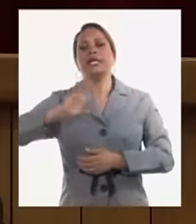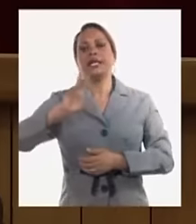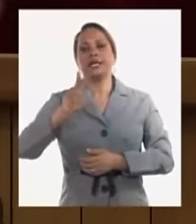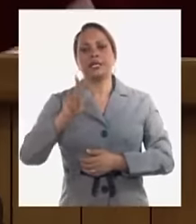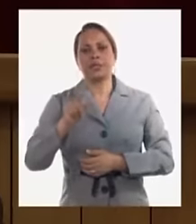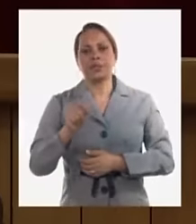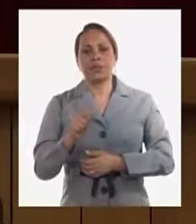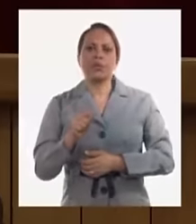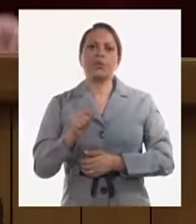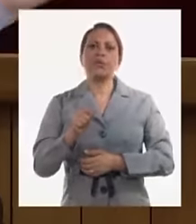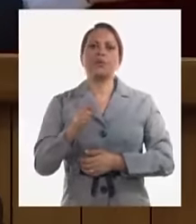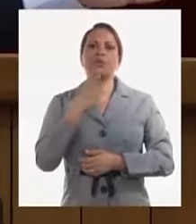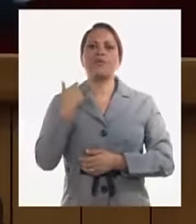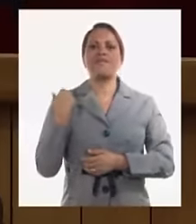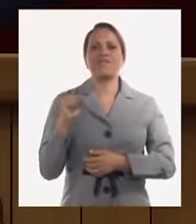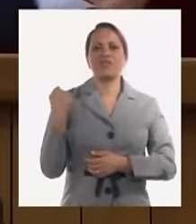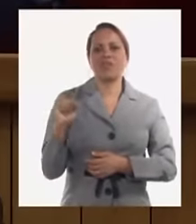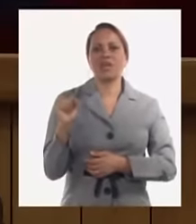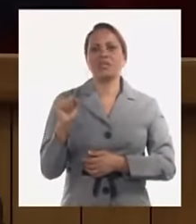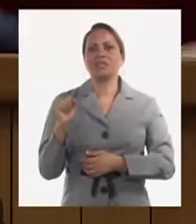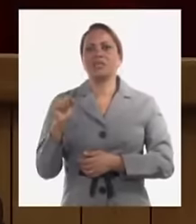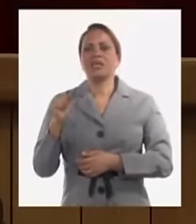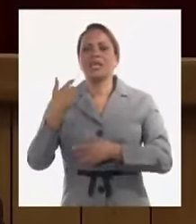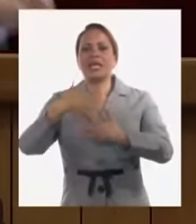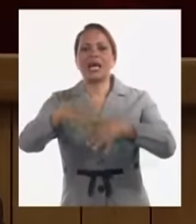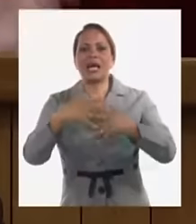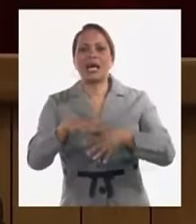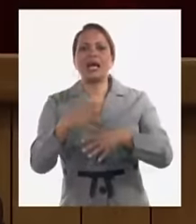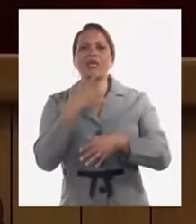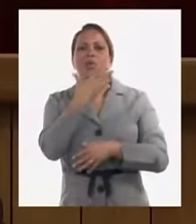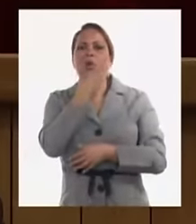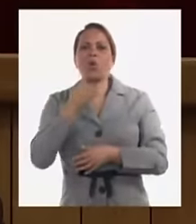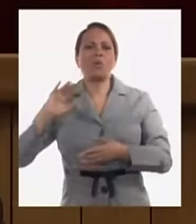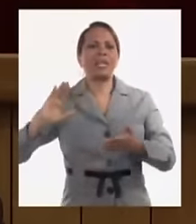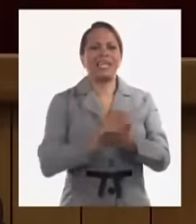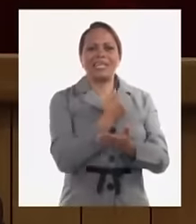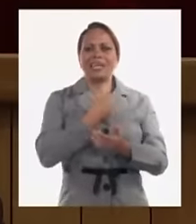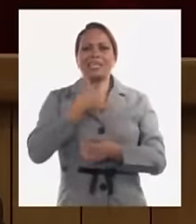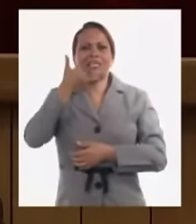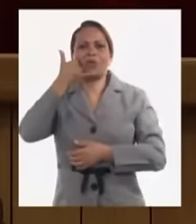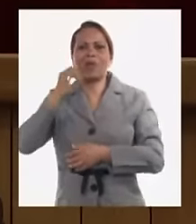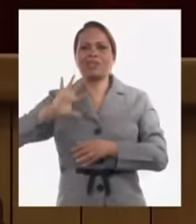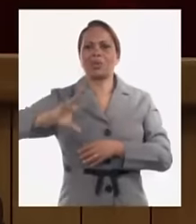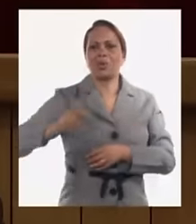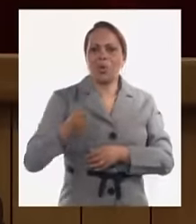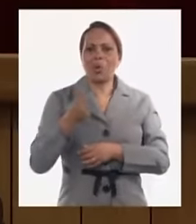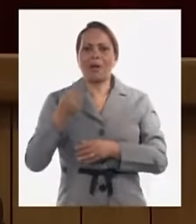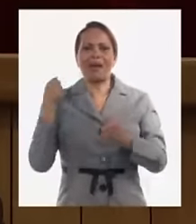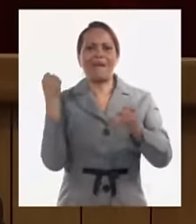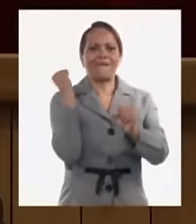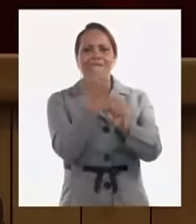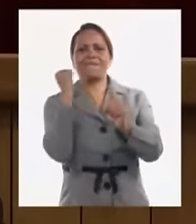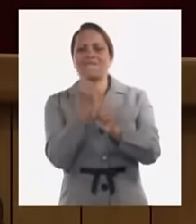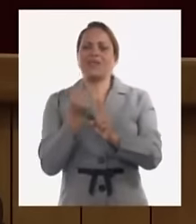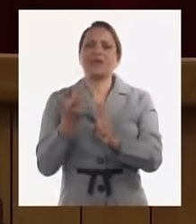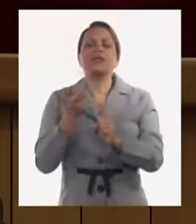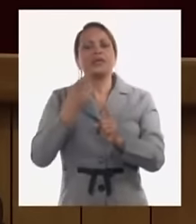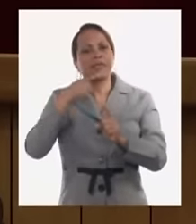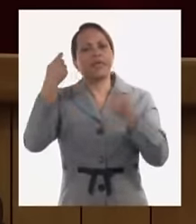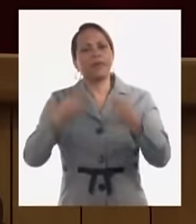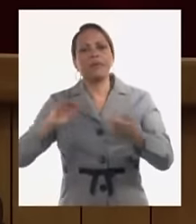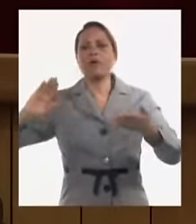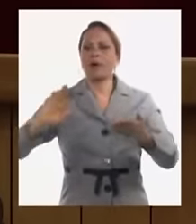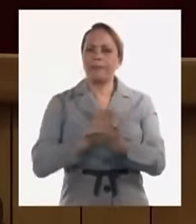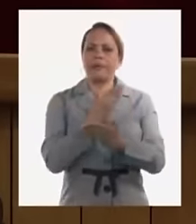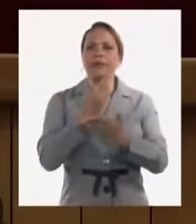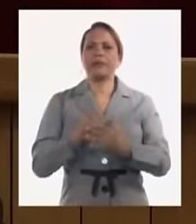con violencia donde están nuestros jóvenes le quitan el celular tenemos que acabar con todas estas cosas y también con todas las